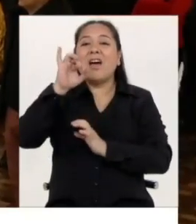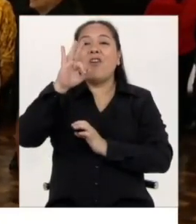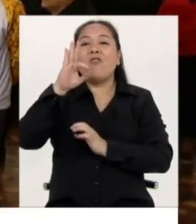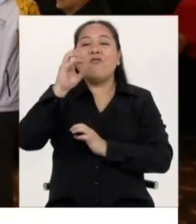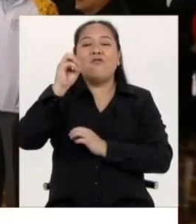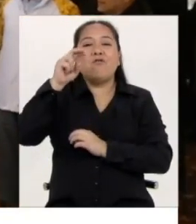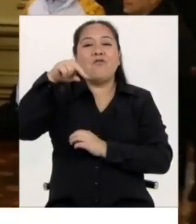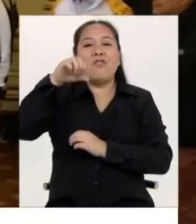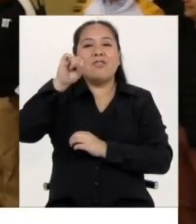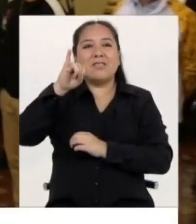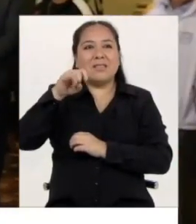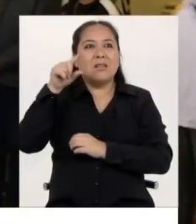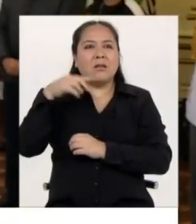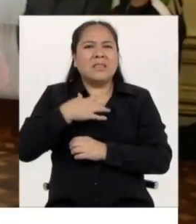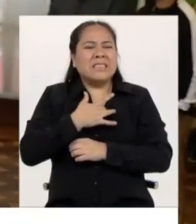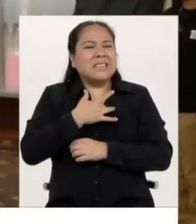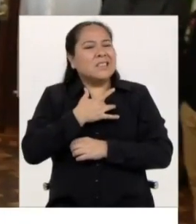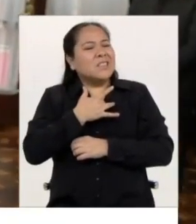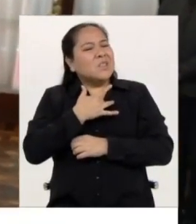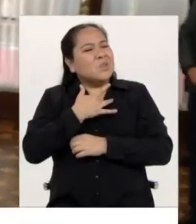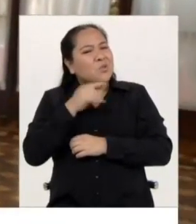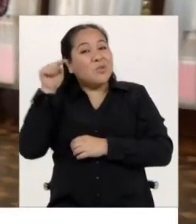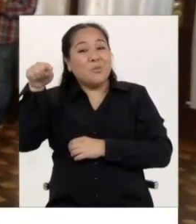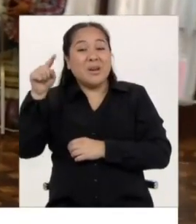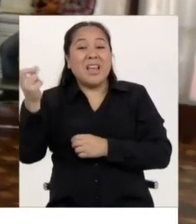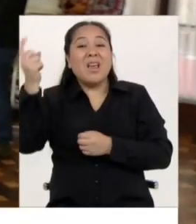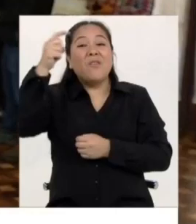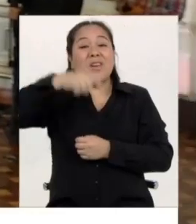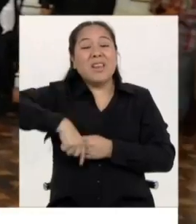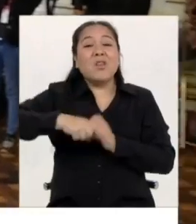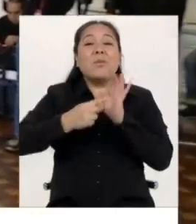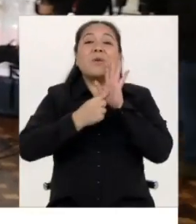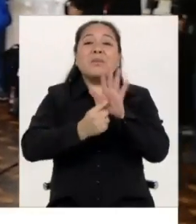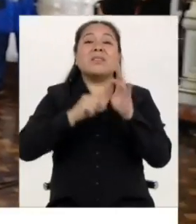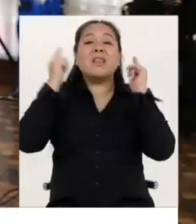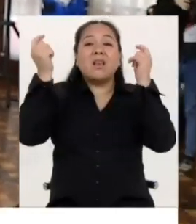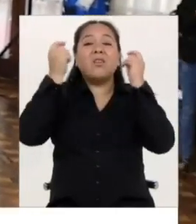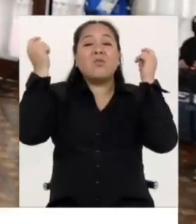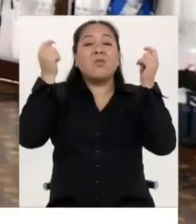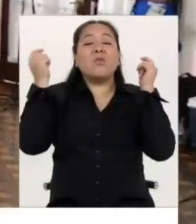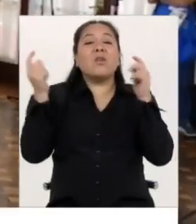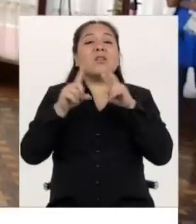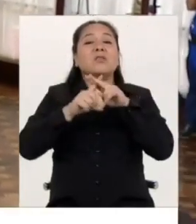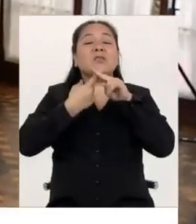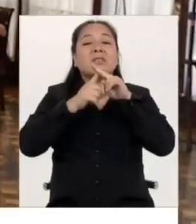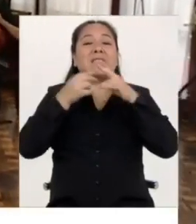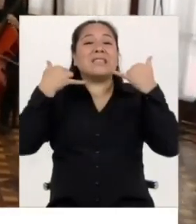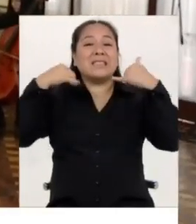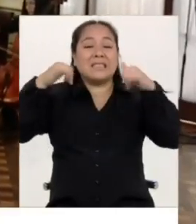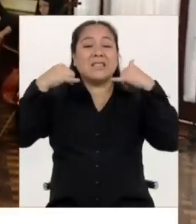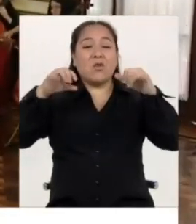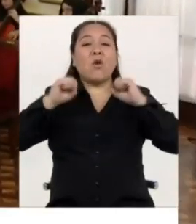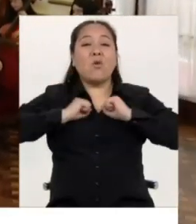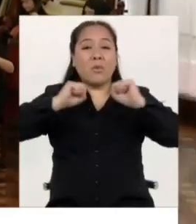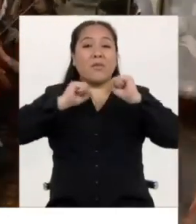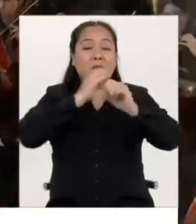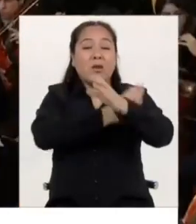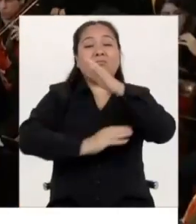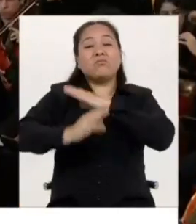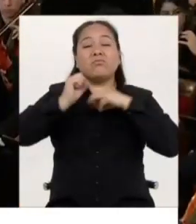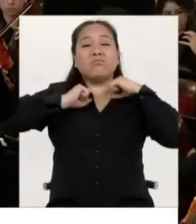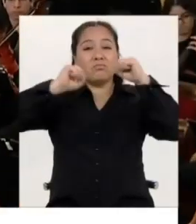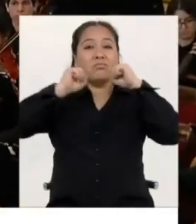cantante puertorriqueño, quien se encuentra en nuestro país para presentarse en la inauguración de los Juegos Panamericanos y Parapanamericanos Lima 2019.